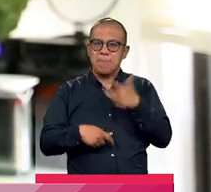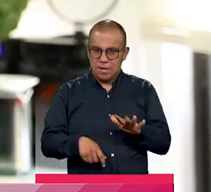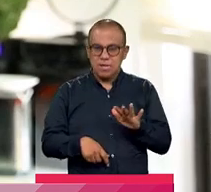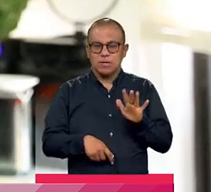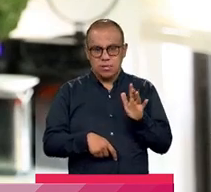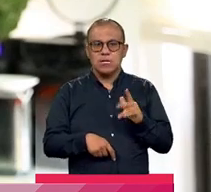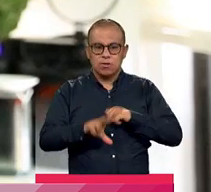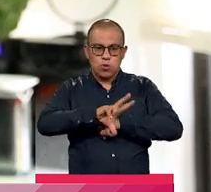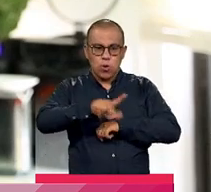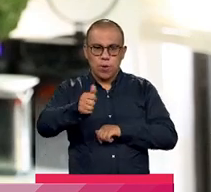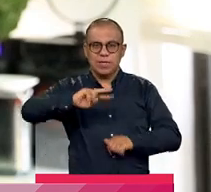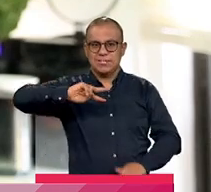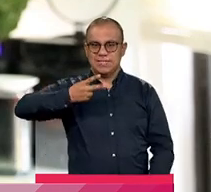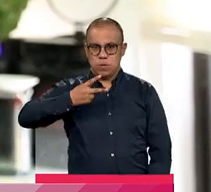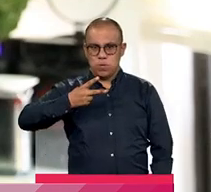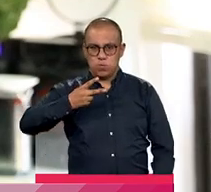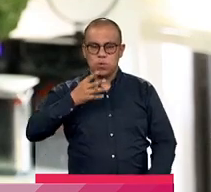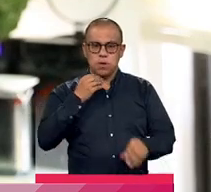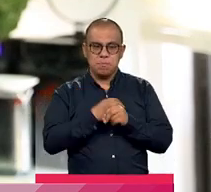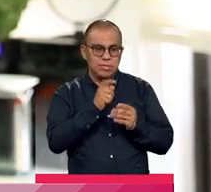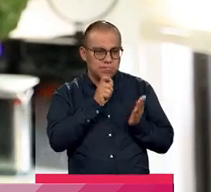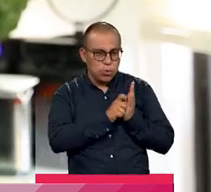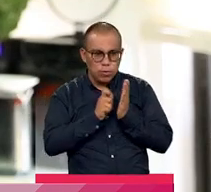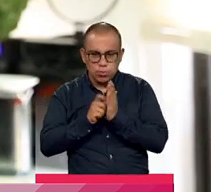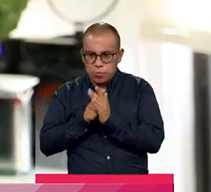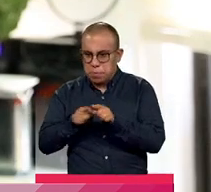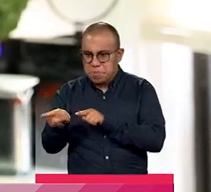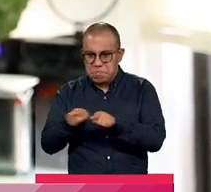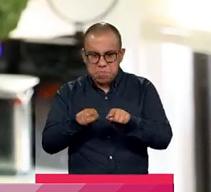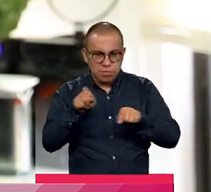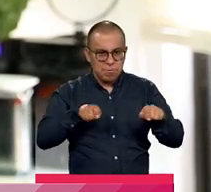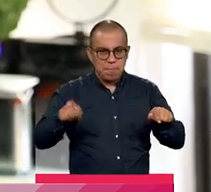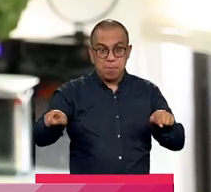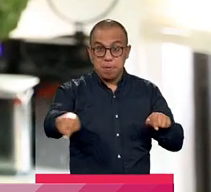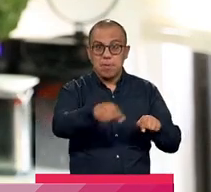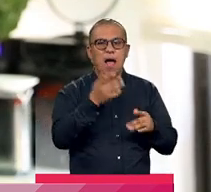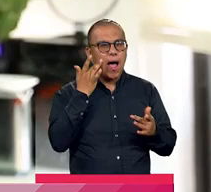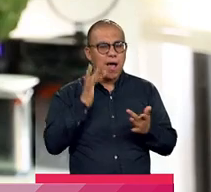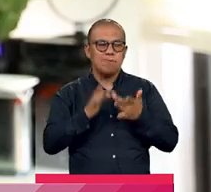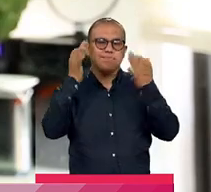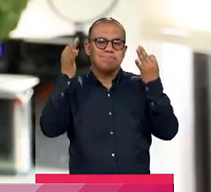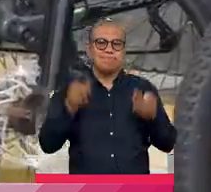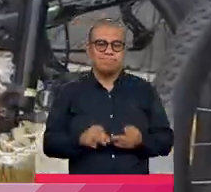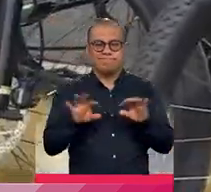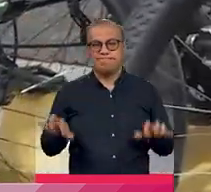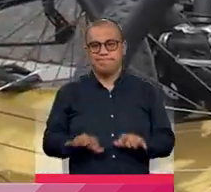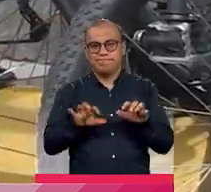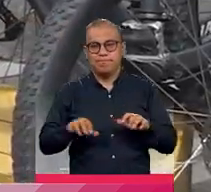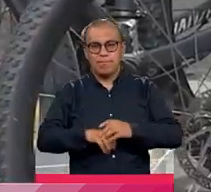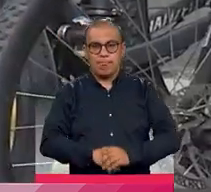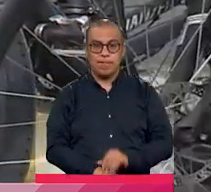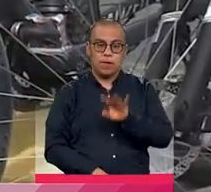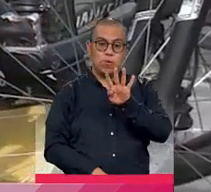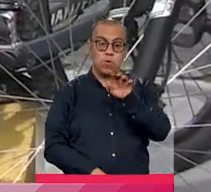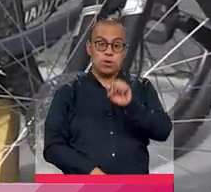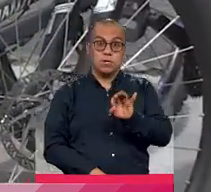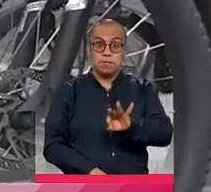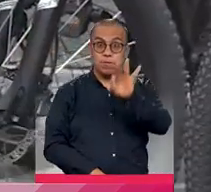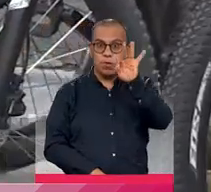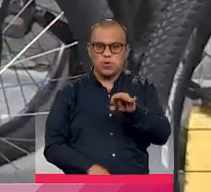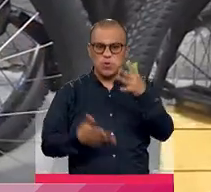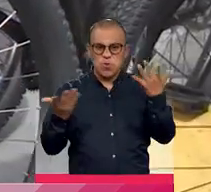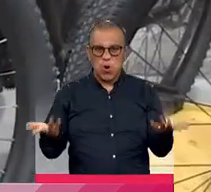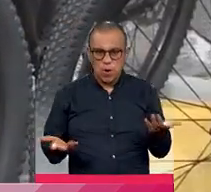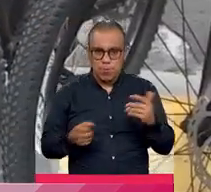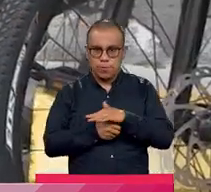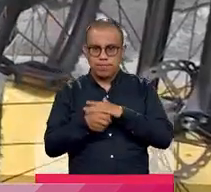bicicletas robadas y puntos críticos en donde se está presentando el hurto han sido las principales actividades. 40% de estos delitos